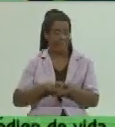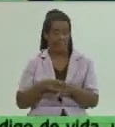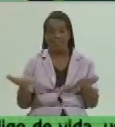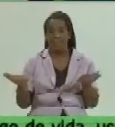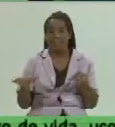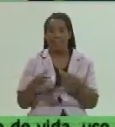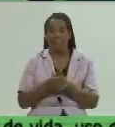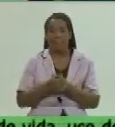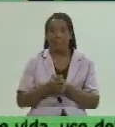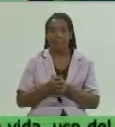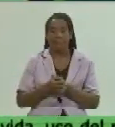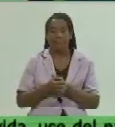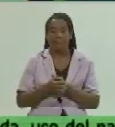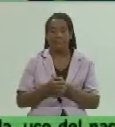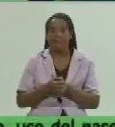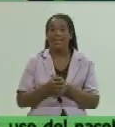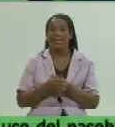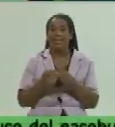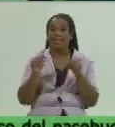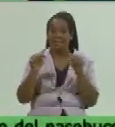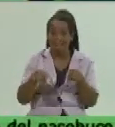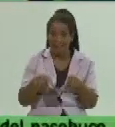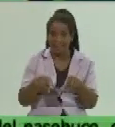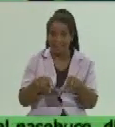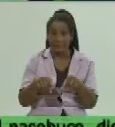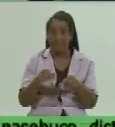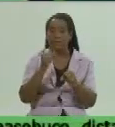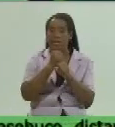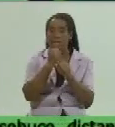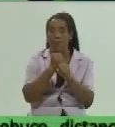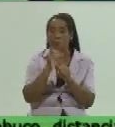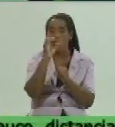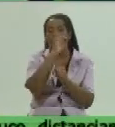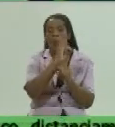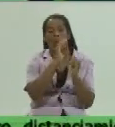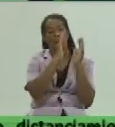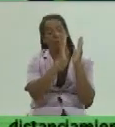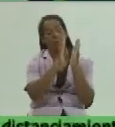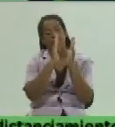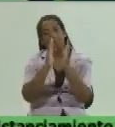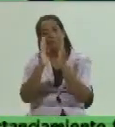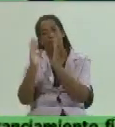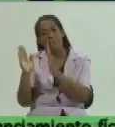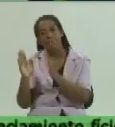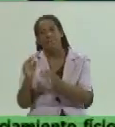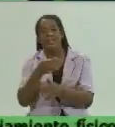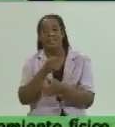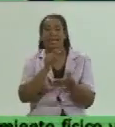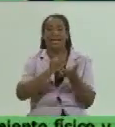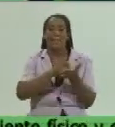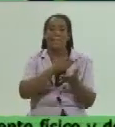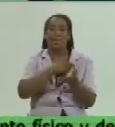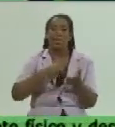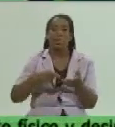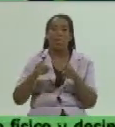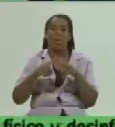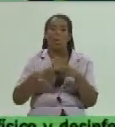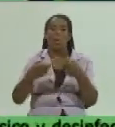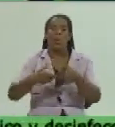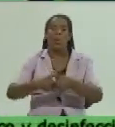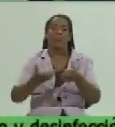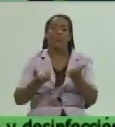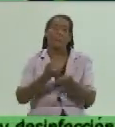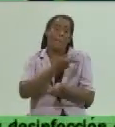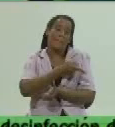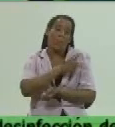estar aunque en el trabajo está organizado así de inspectores por consejos populares van a tener un número de lugares donde control